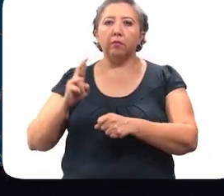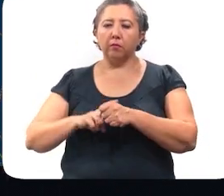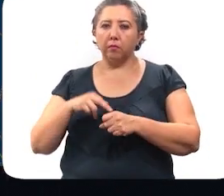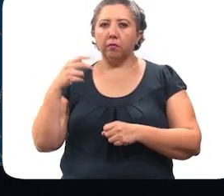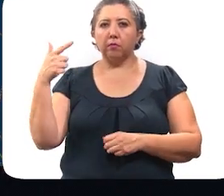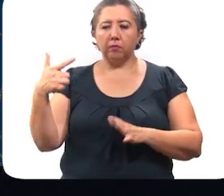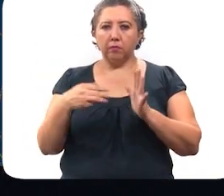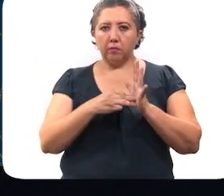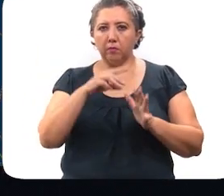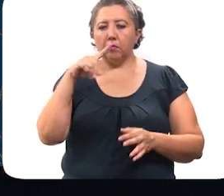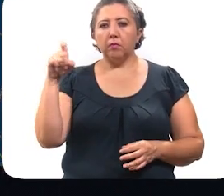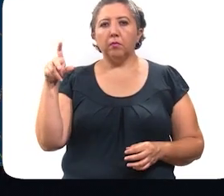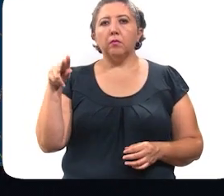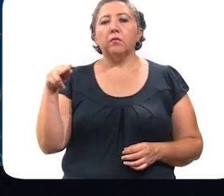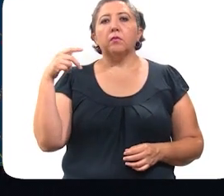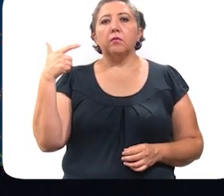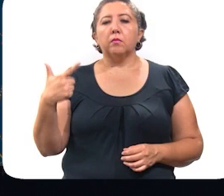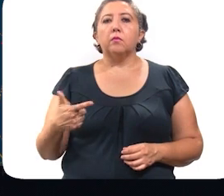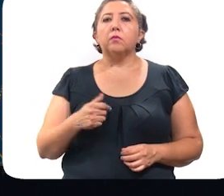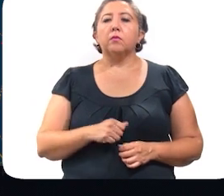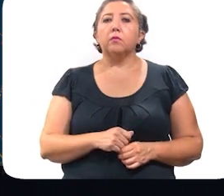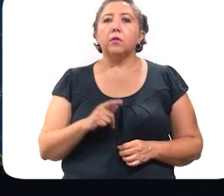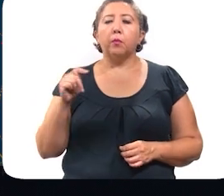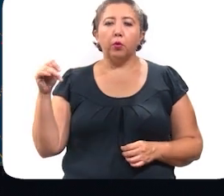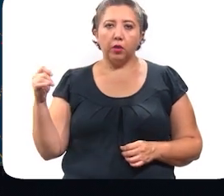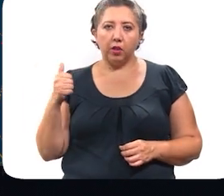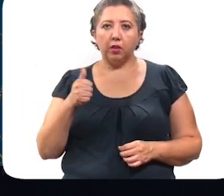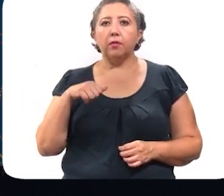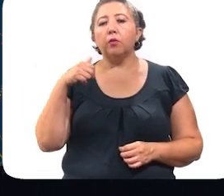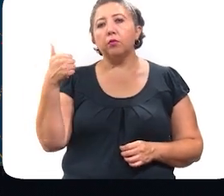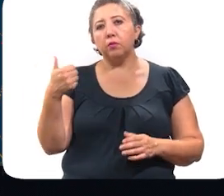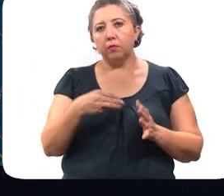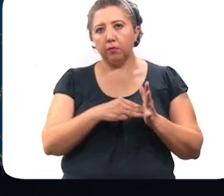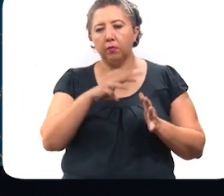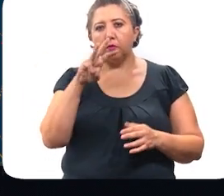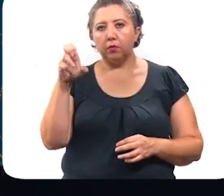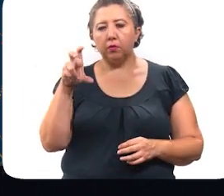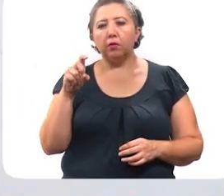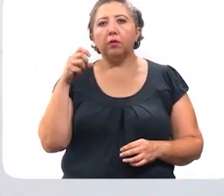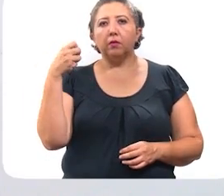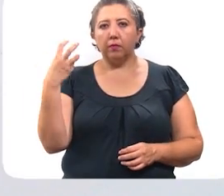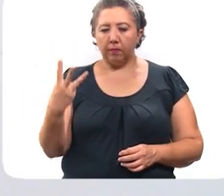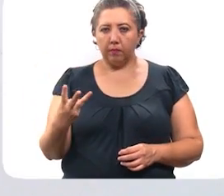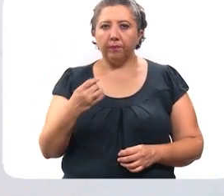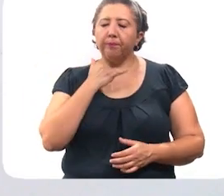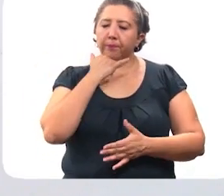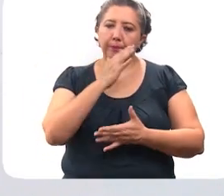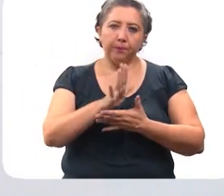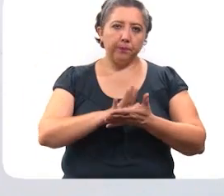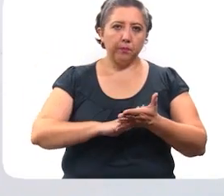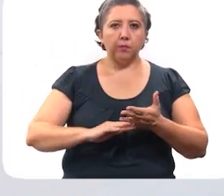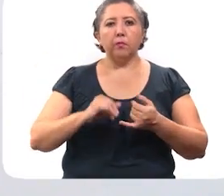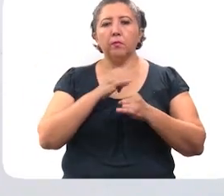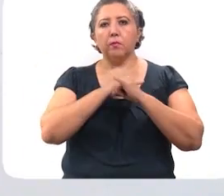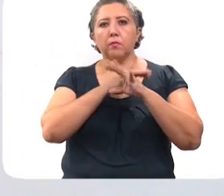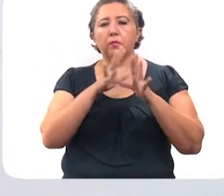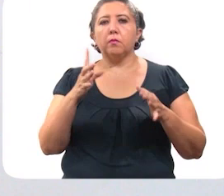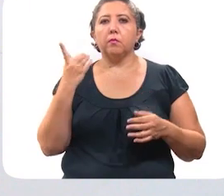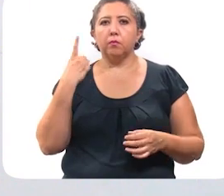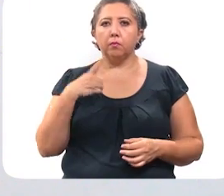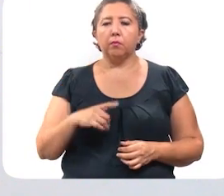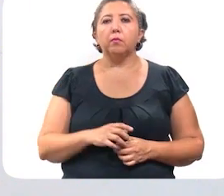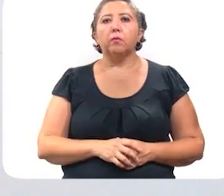sur, 7.187. En la zona poniente, 11.333. Lamentablemente, en este parte